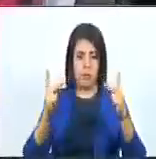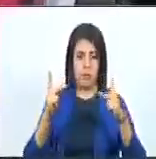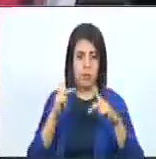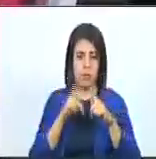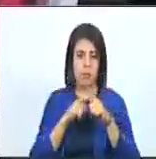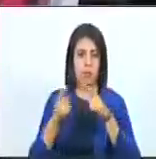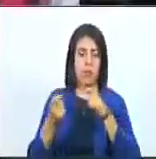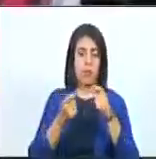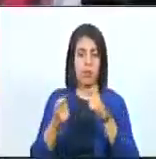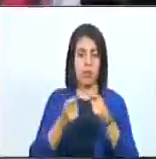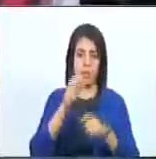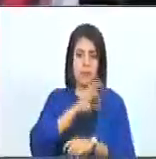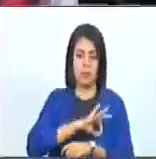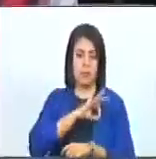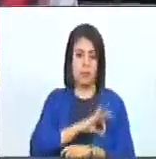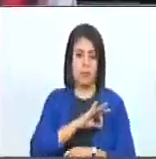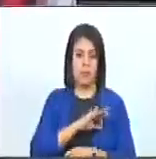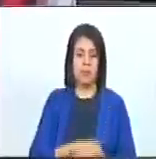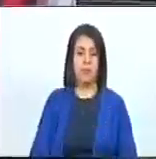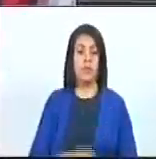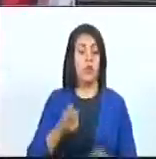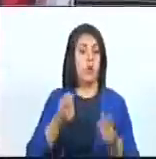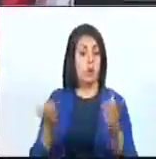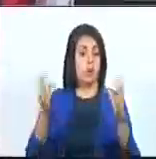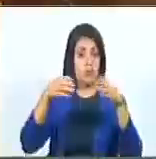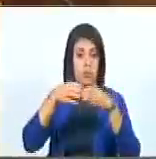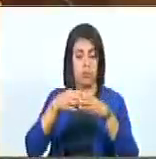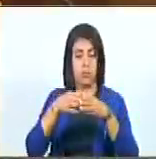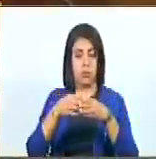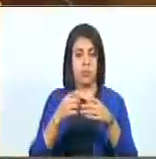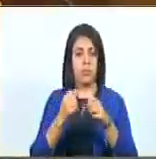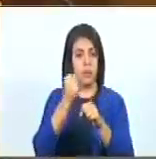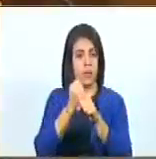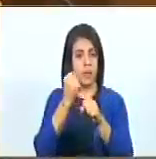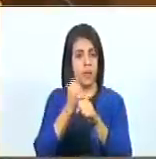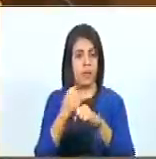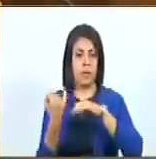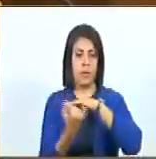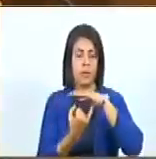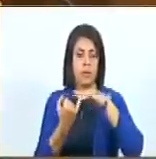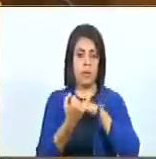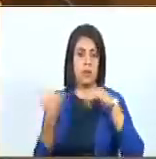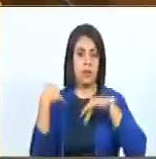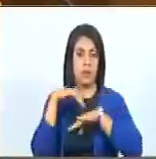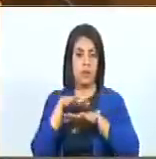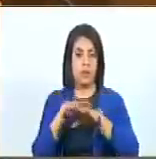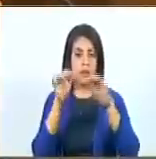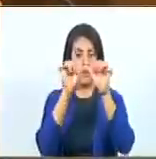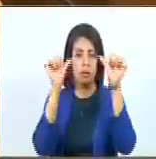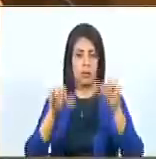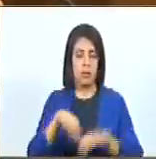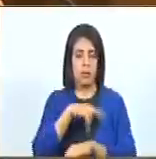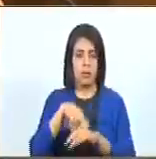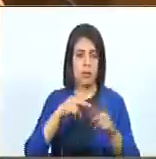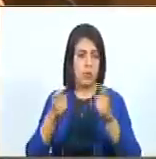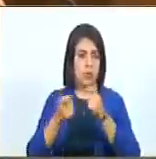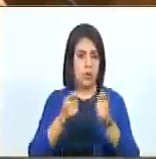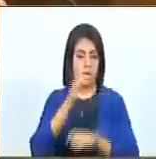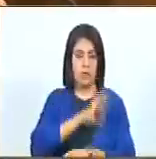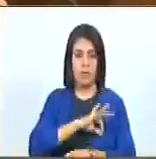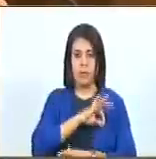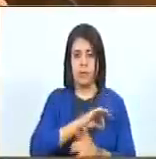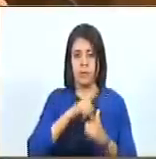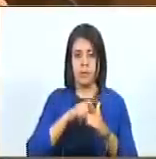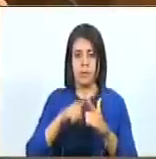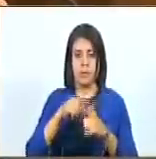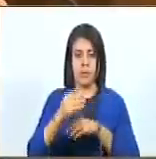materia de Contraloría Social. La conformación y funciones de las instancias que integran el Sistema Nacional de Contraloría Social